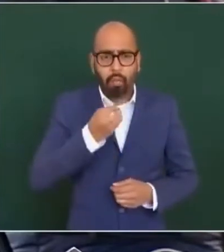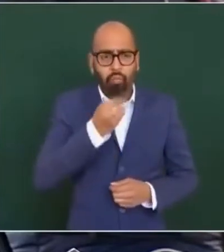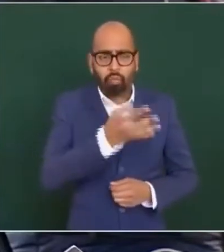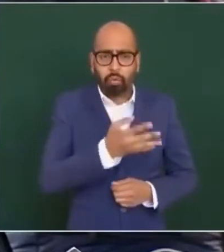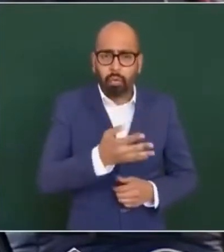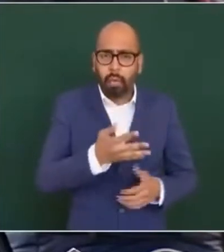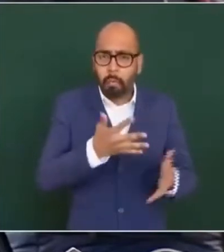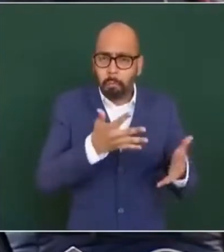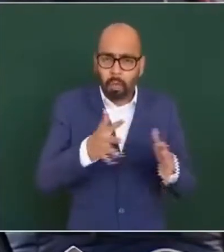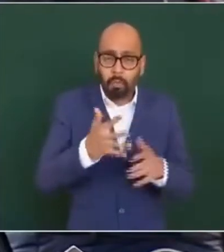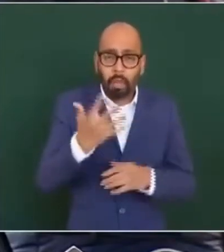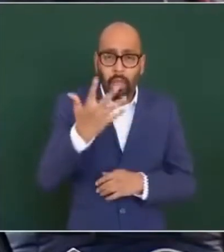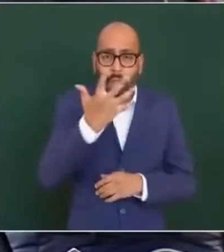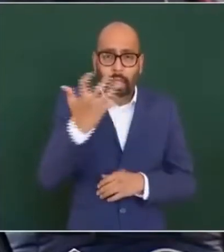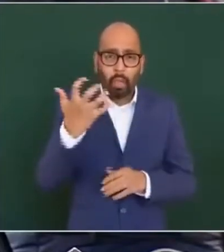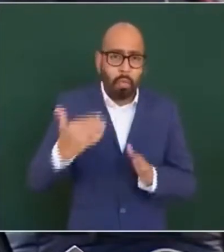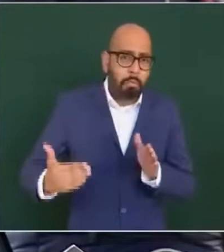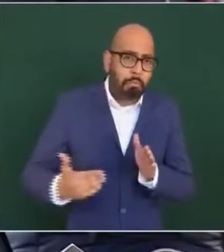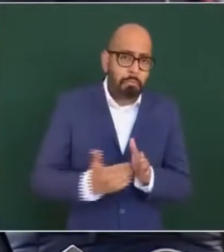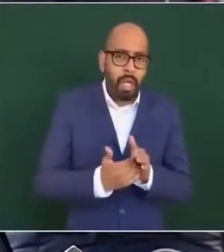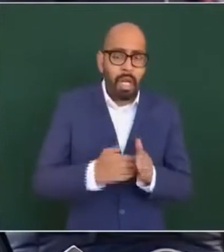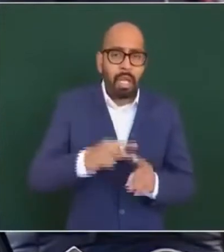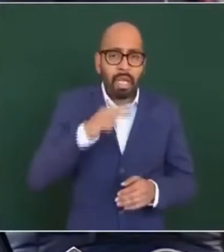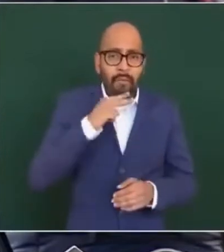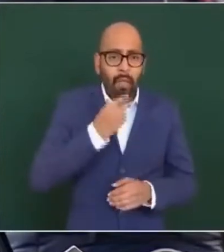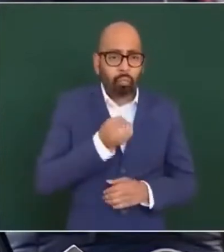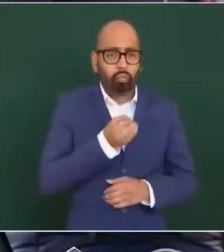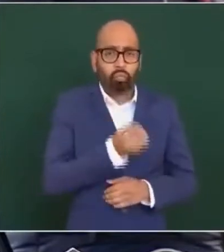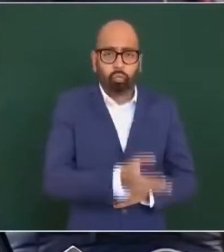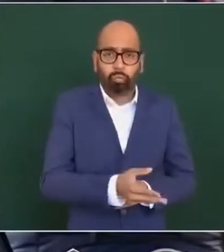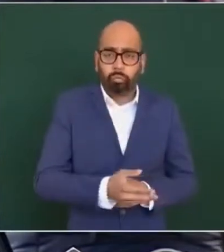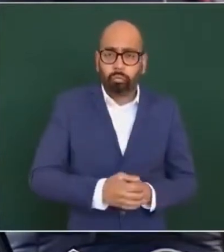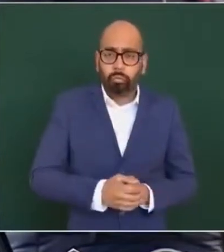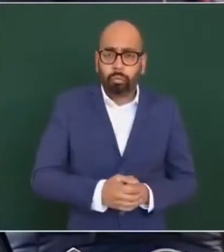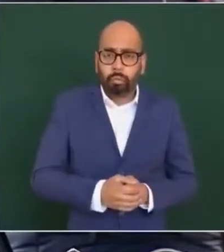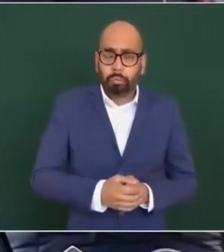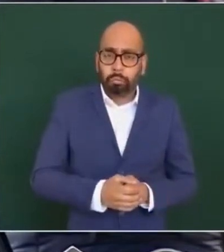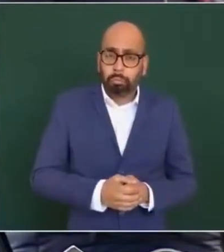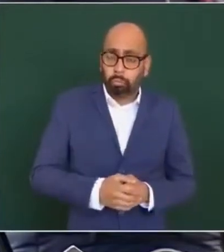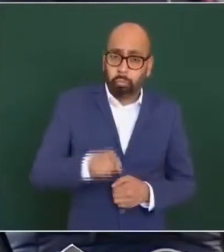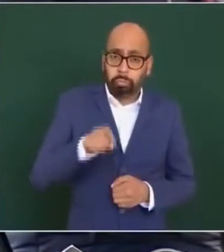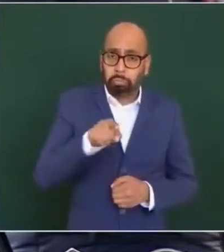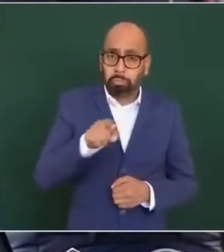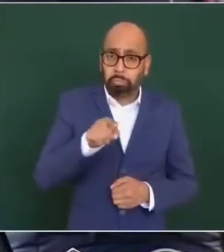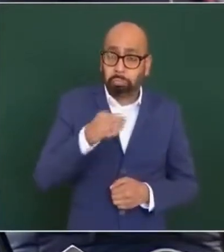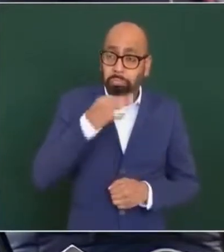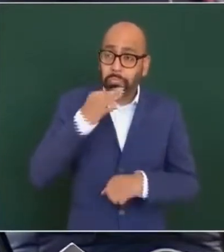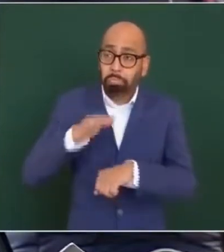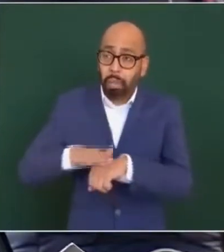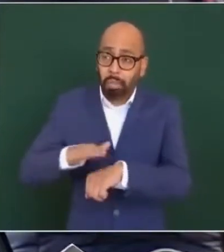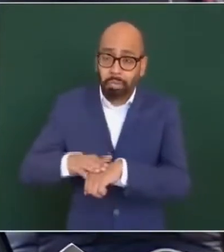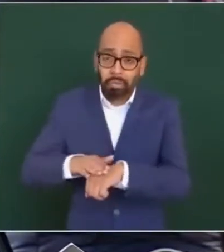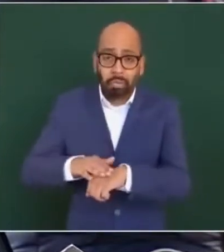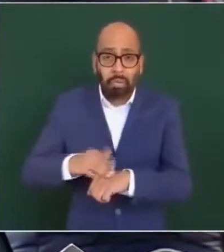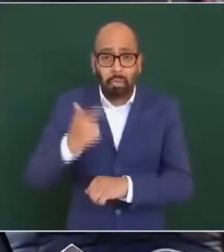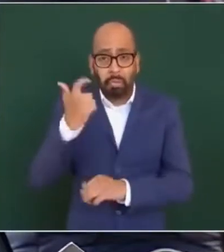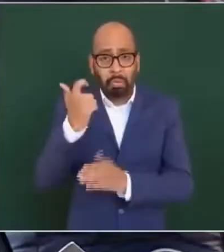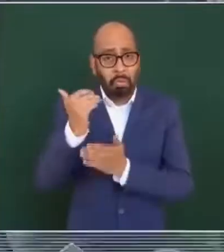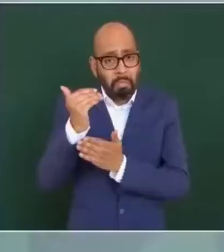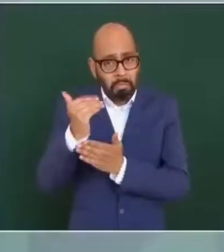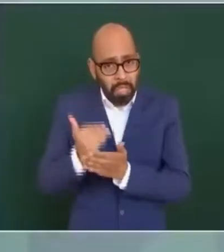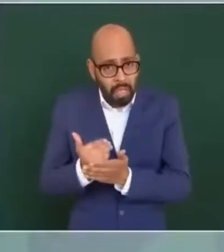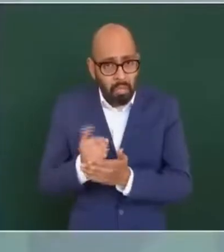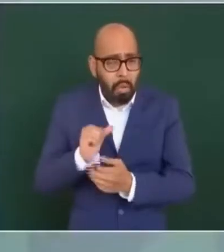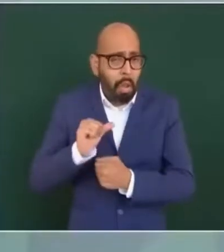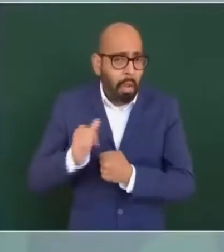millón de pesos. ¿Algún exhorto, alguna reducción siguiendo su política de austeridad